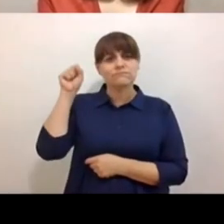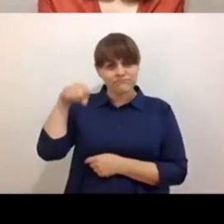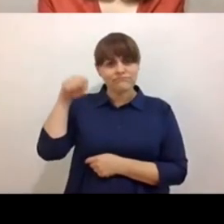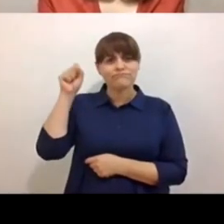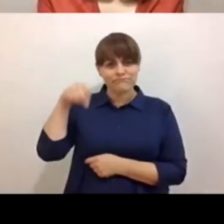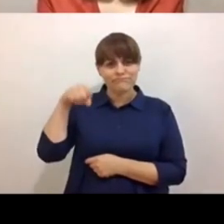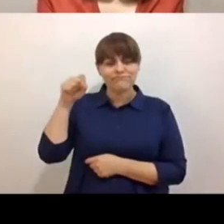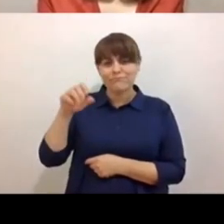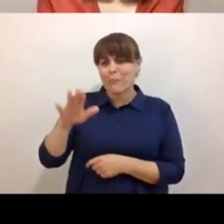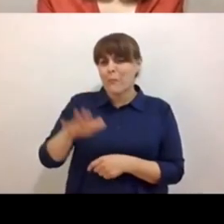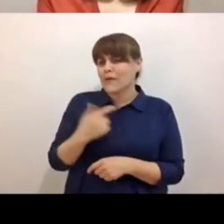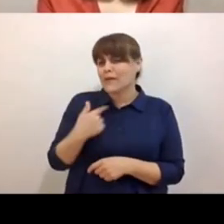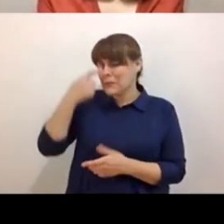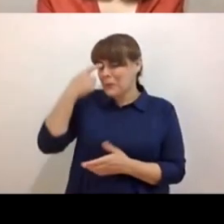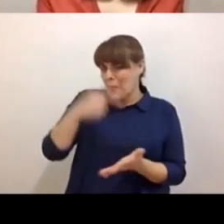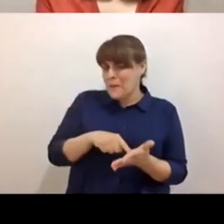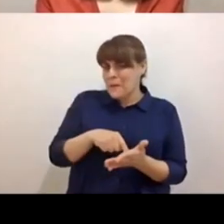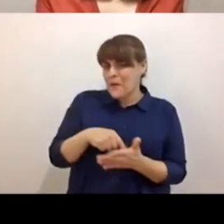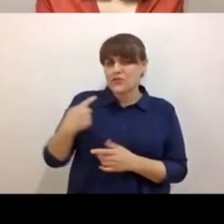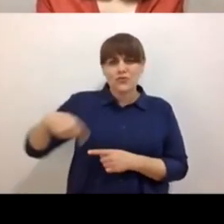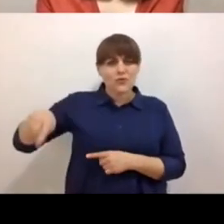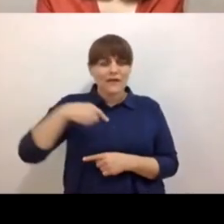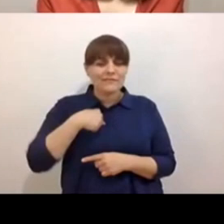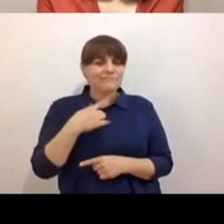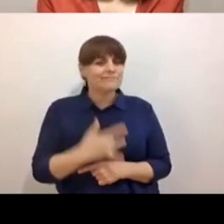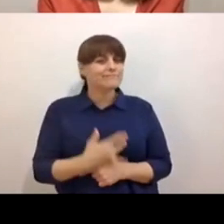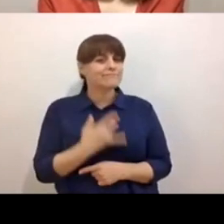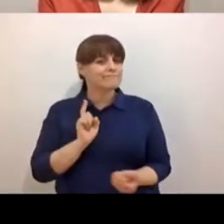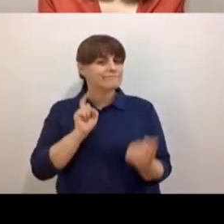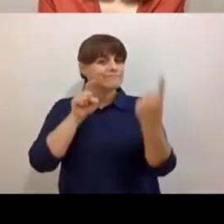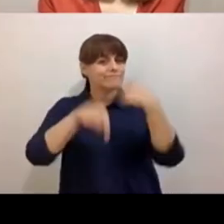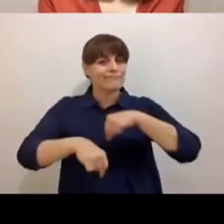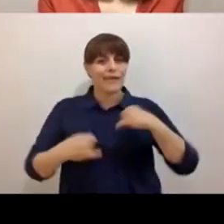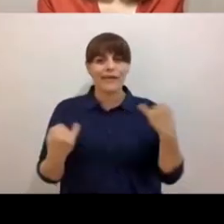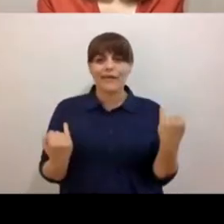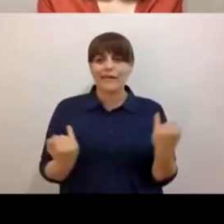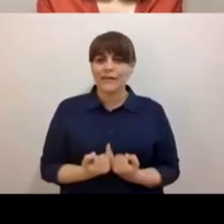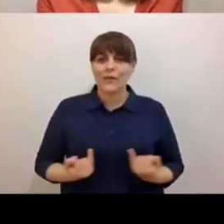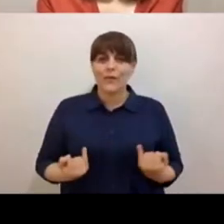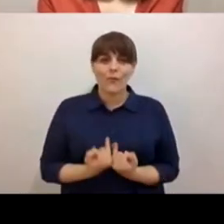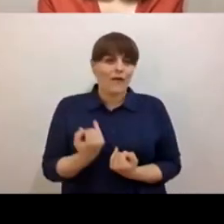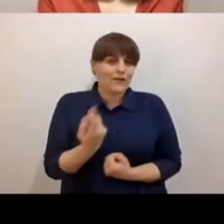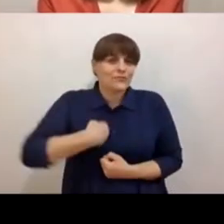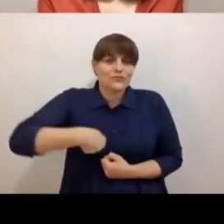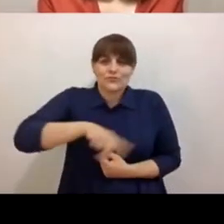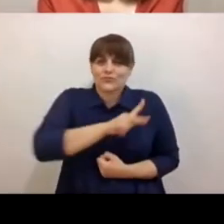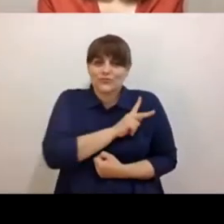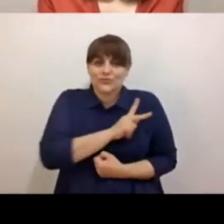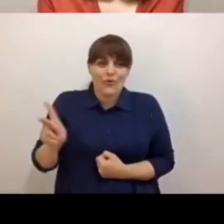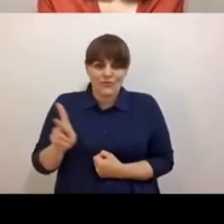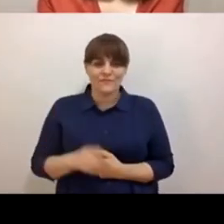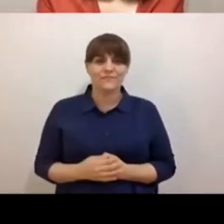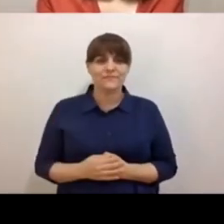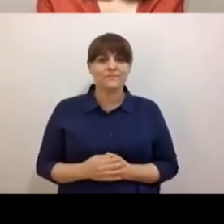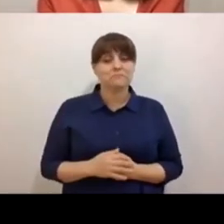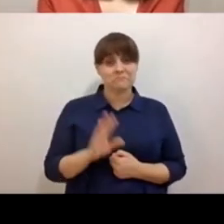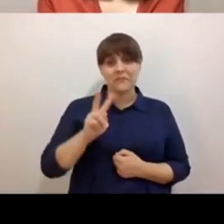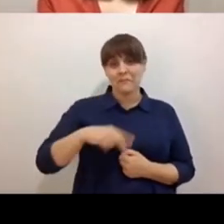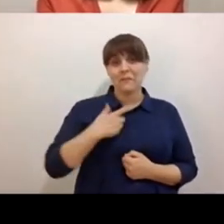son cosas que nos hacen resonar a nosotros también. Entonces, bueno, pues encantado de